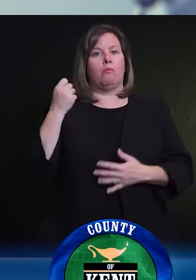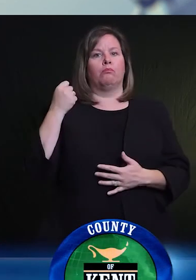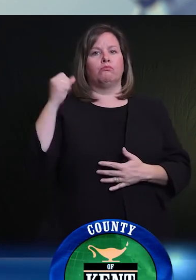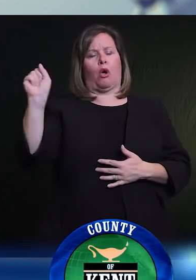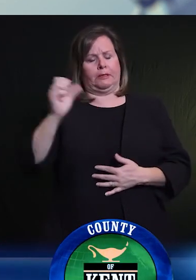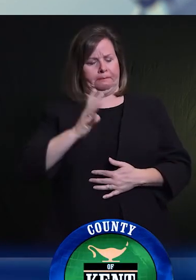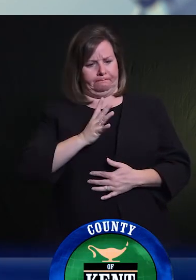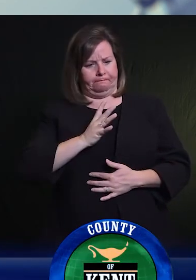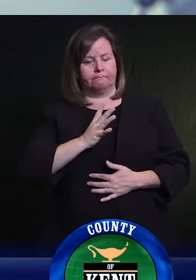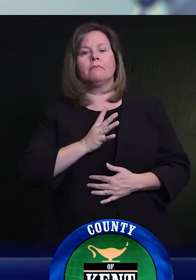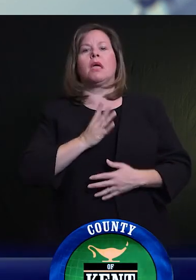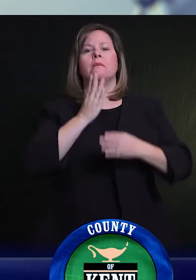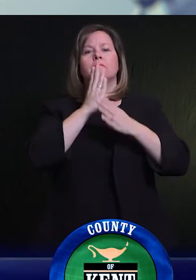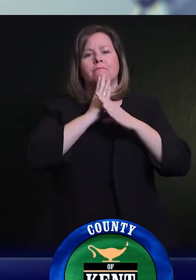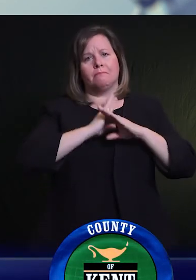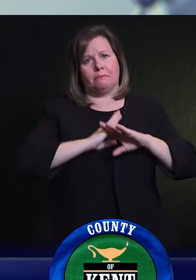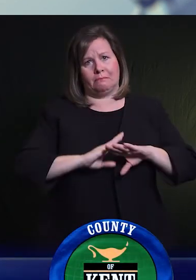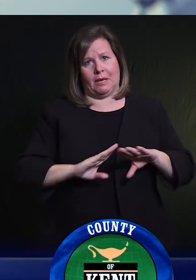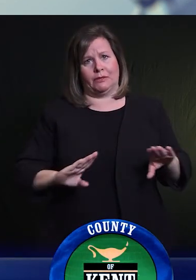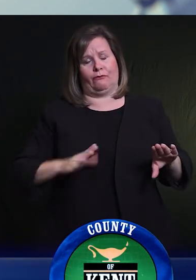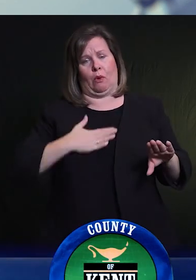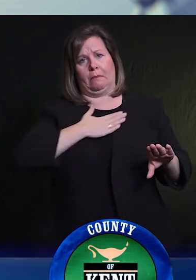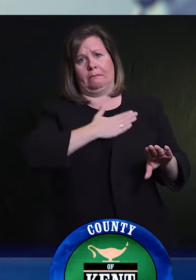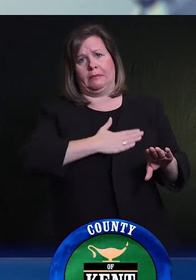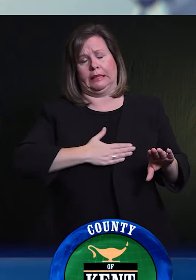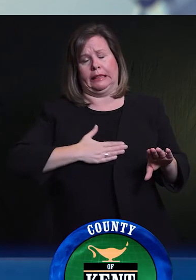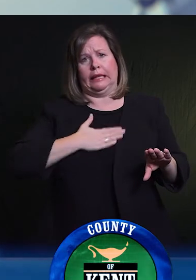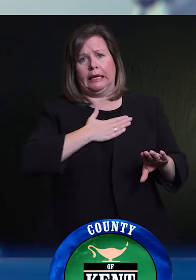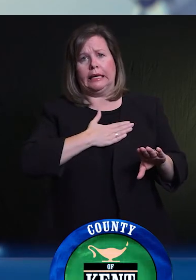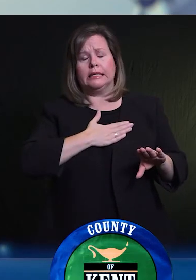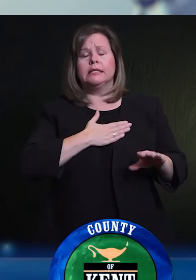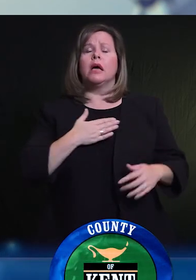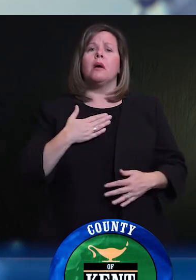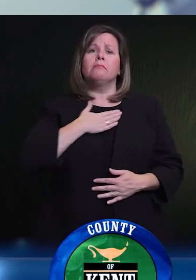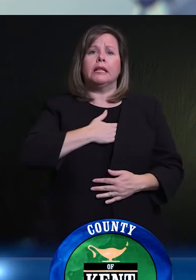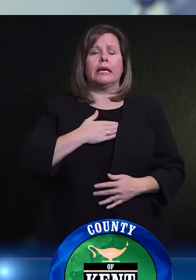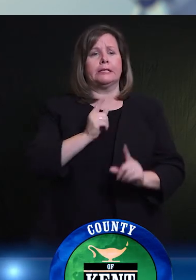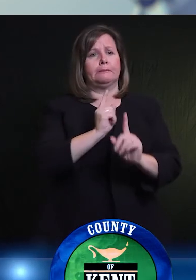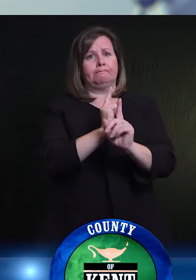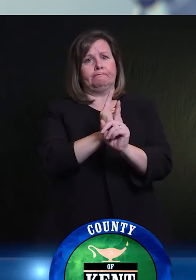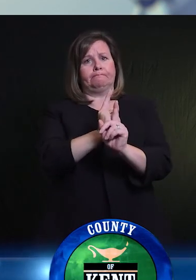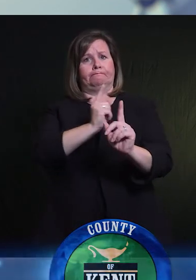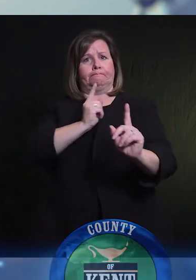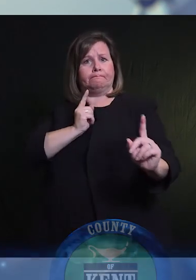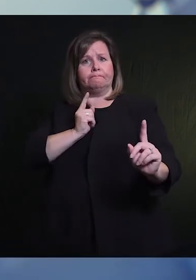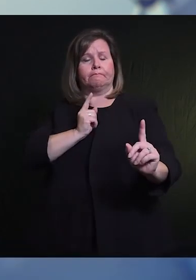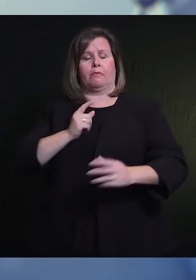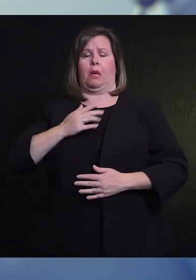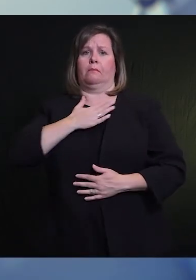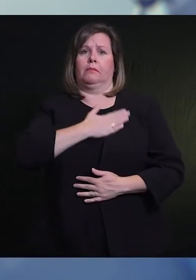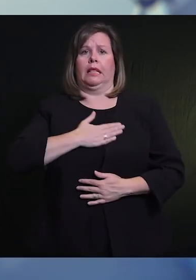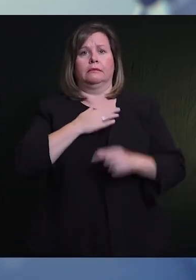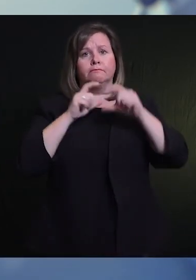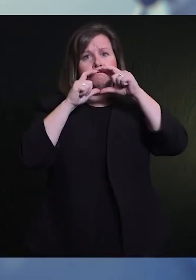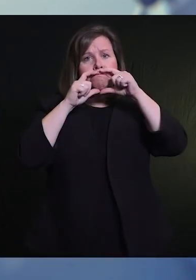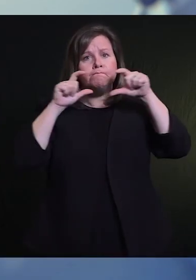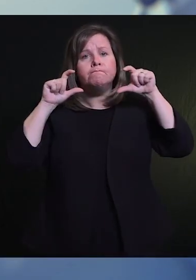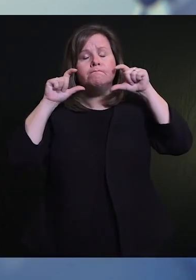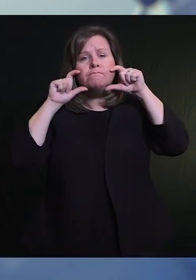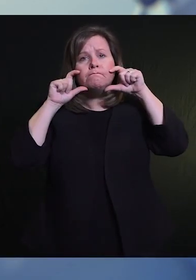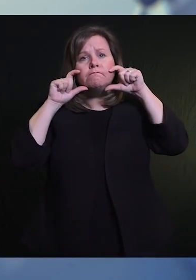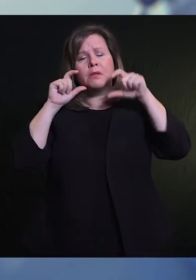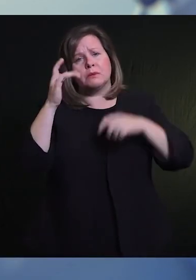propagación de este virus en la comunidad. Por favor recuerde también que mientras que la mayoría de las personas van a